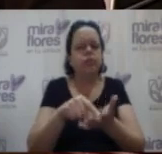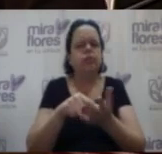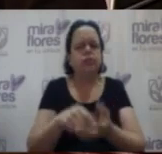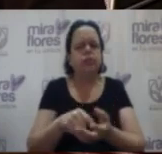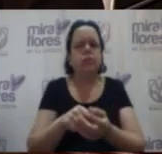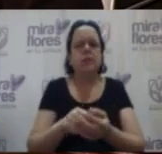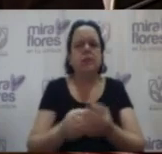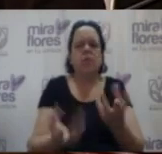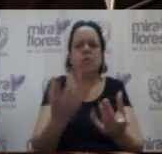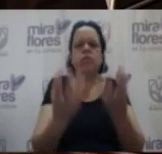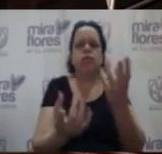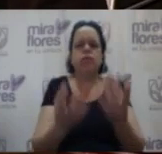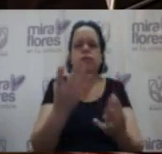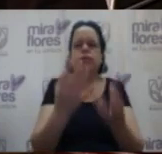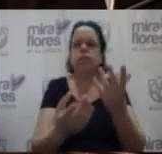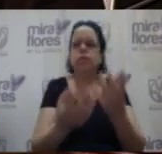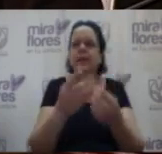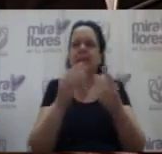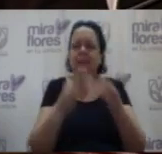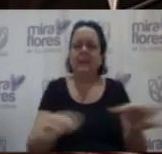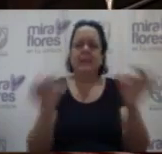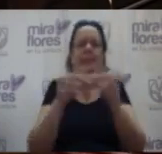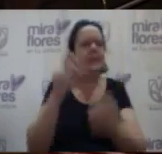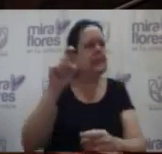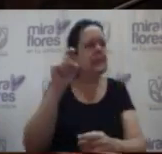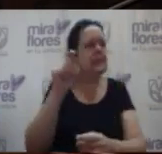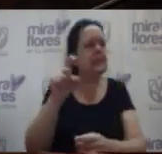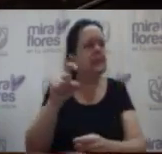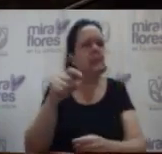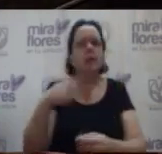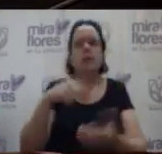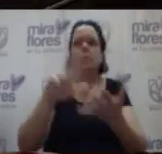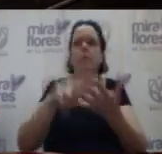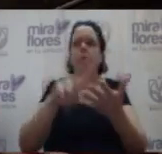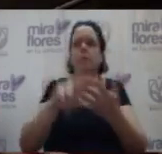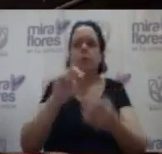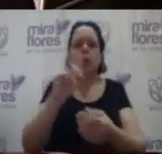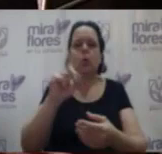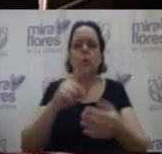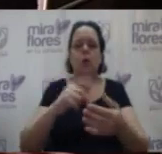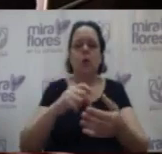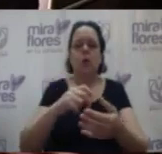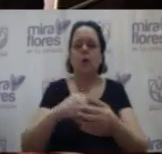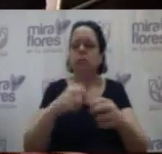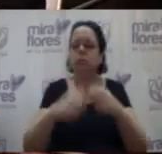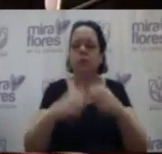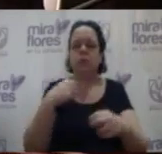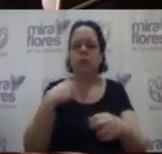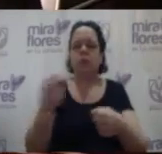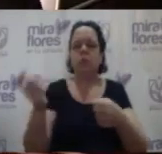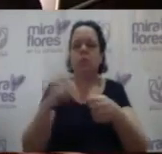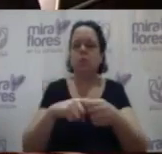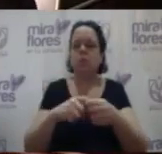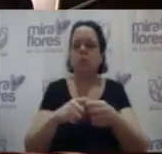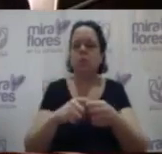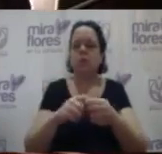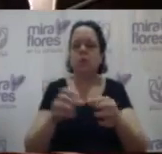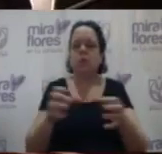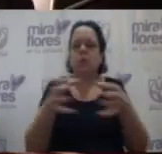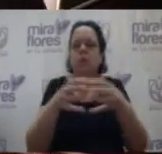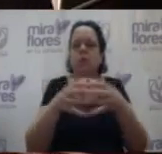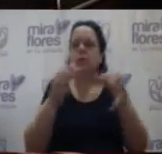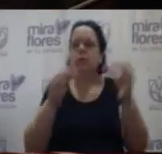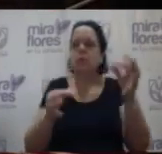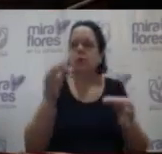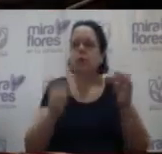incendios lo ameritan. Entonces, por mi parte, yo lo aprobé y no tengo ningún problema como miembro de la Comisión de Asuntos Jurídicos. Gracias.